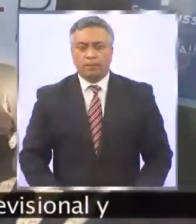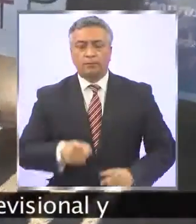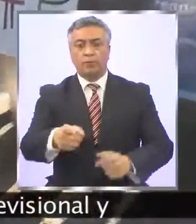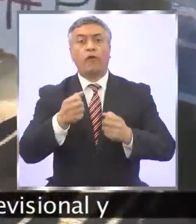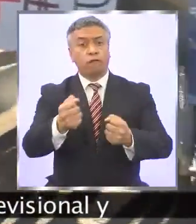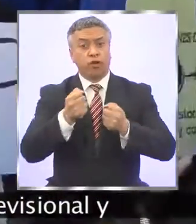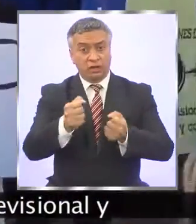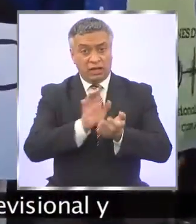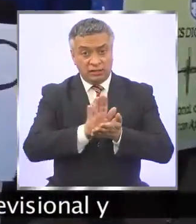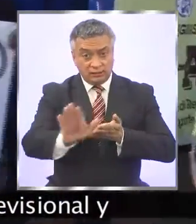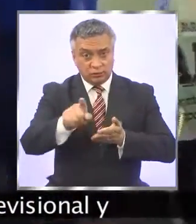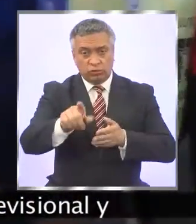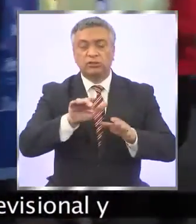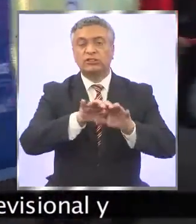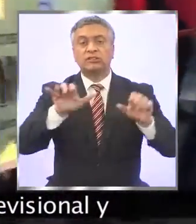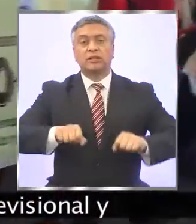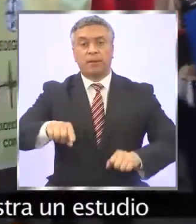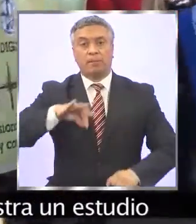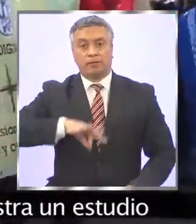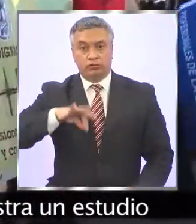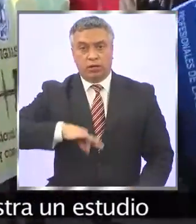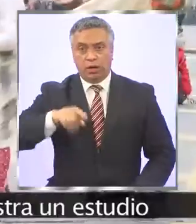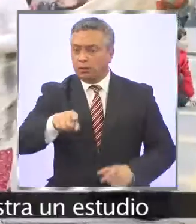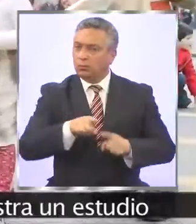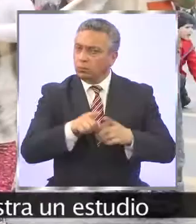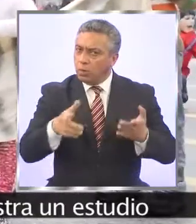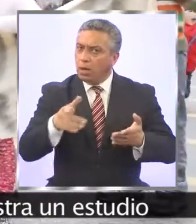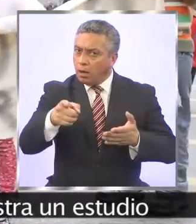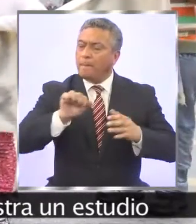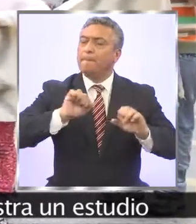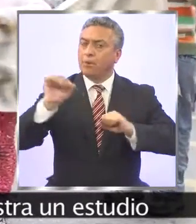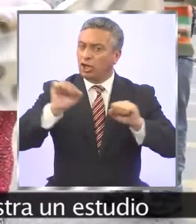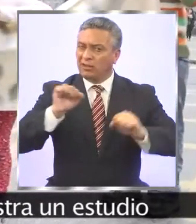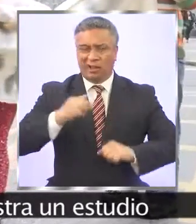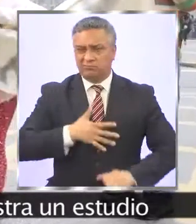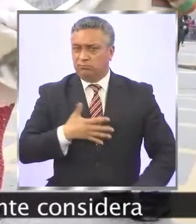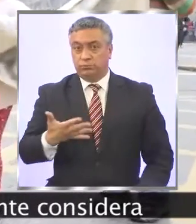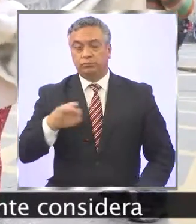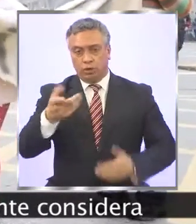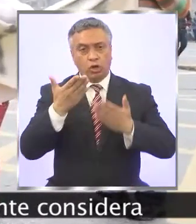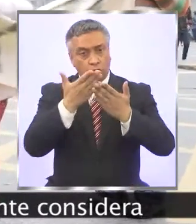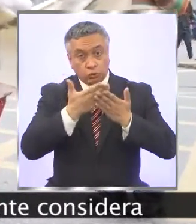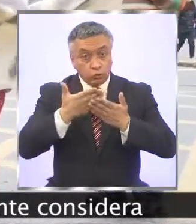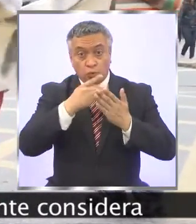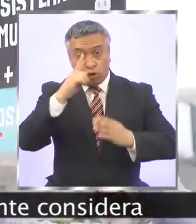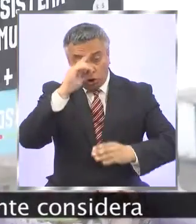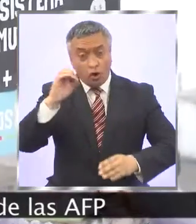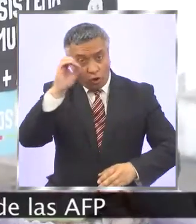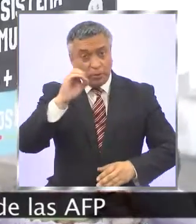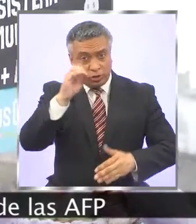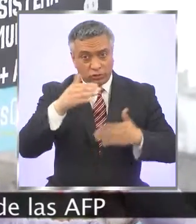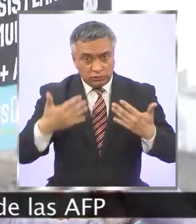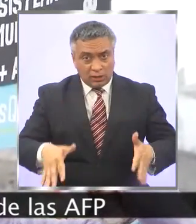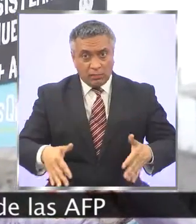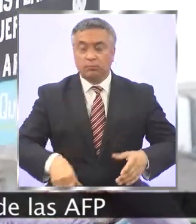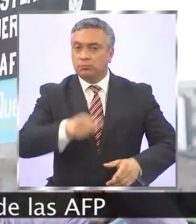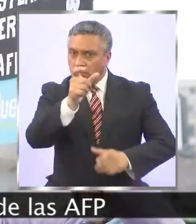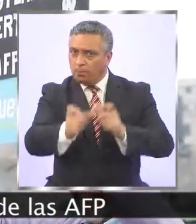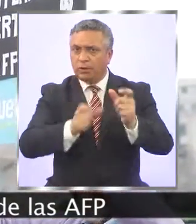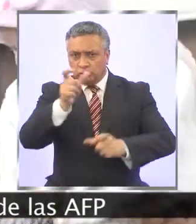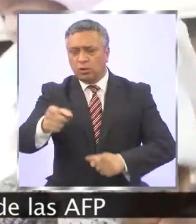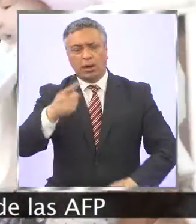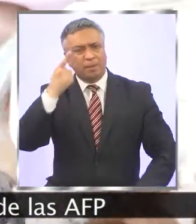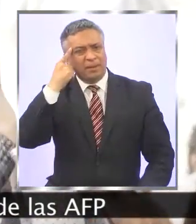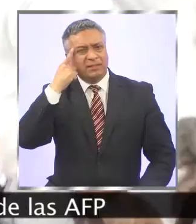Fuerde rechazo al sistema previsional y descontento con la política muestra un estudio de opinión que revela que la gente considera como una estafa el